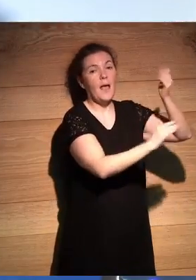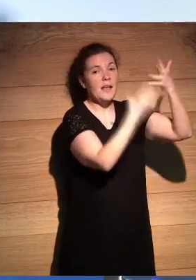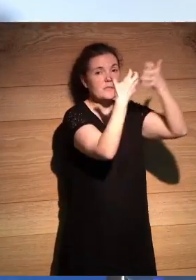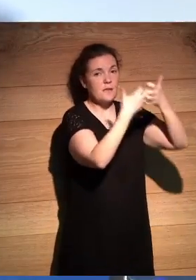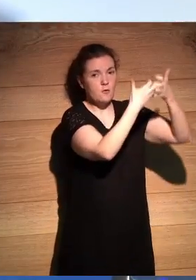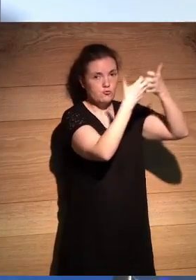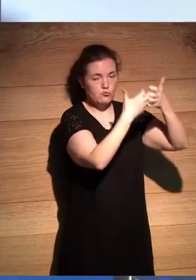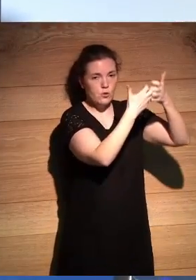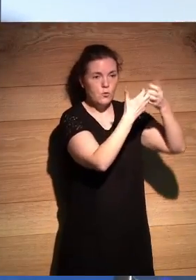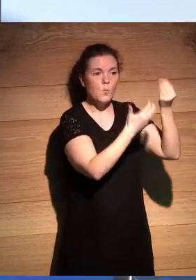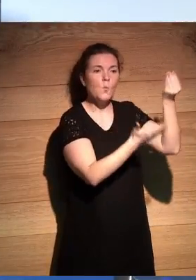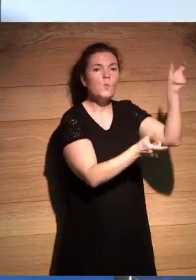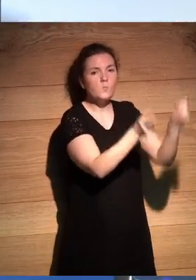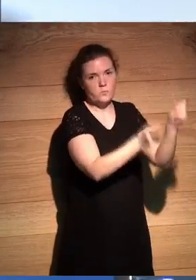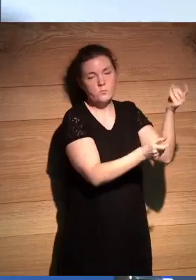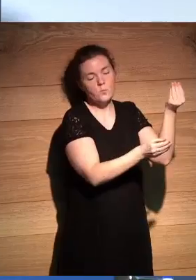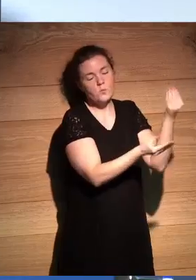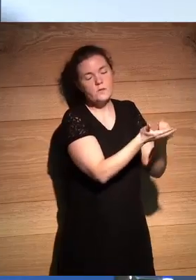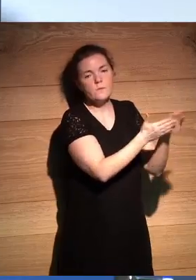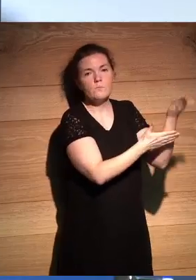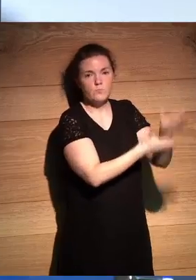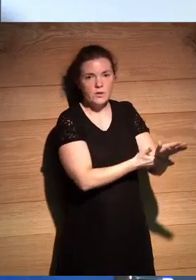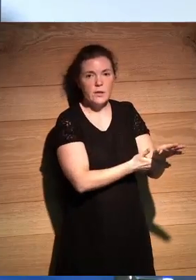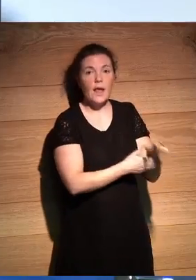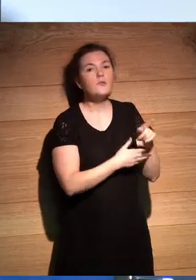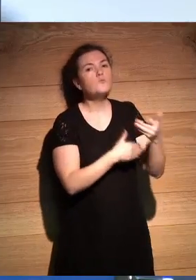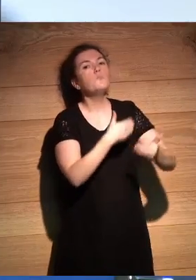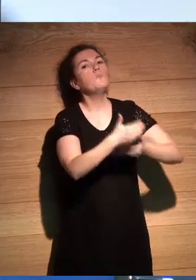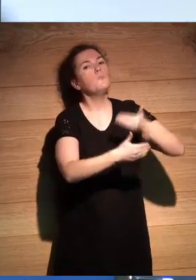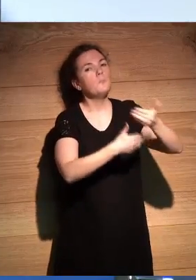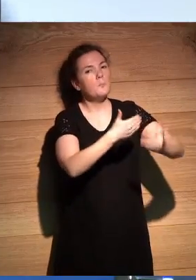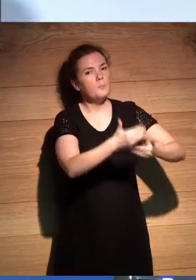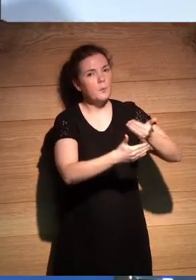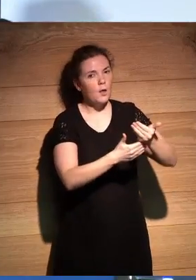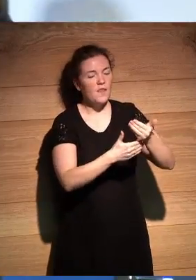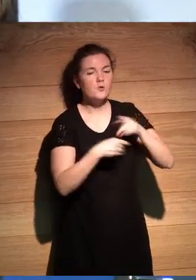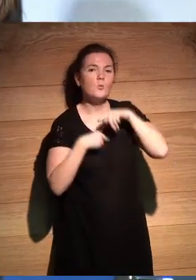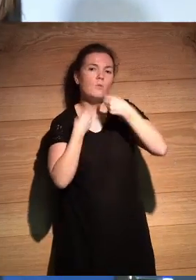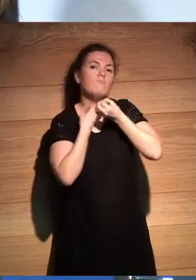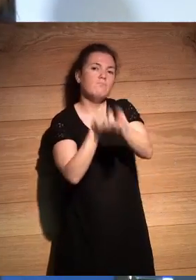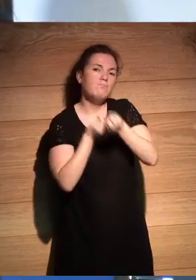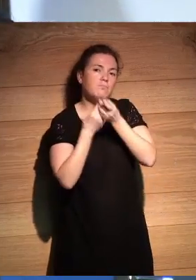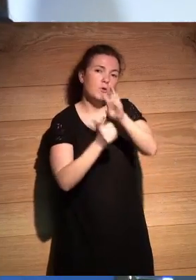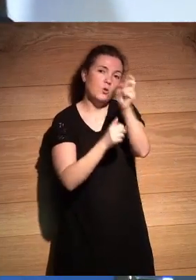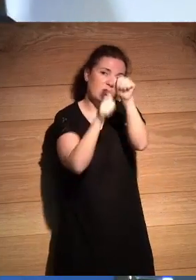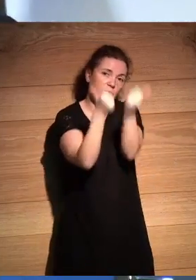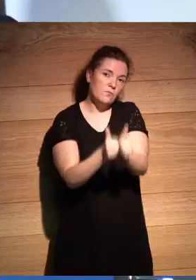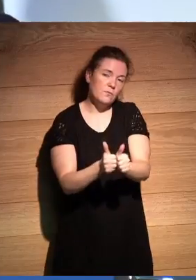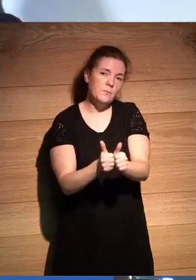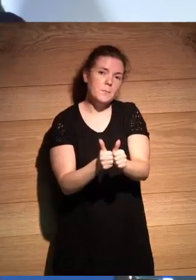en muchos casos dejándose la vida y este es un proceso que vamos a relatar, a consignar de otra manera